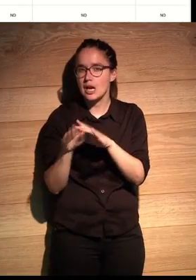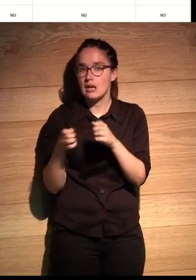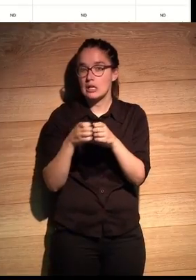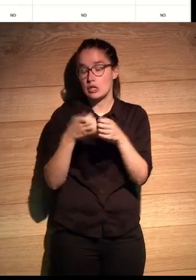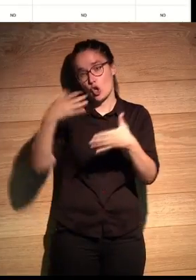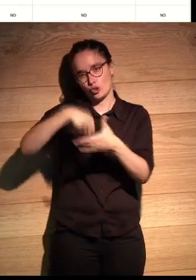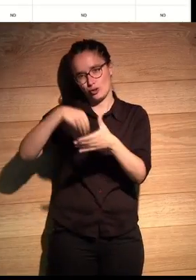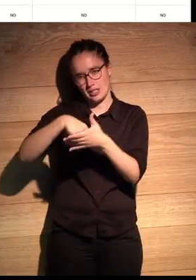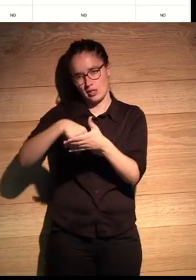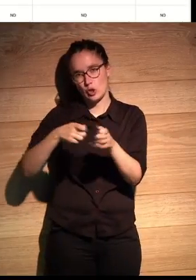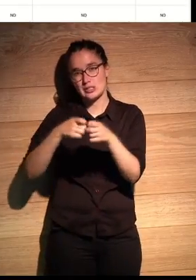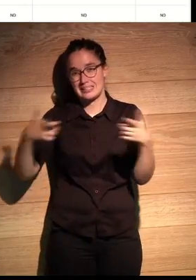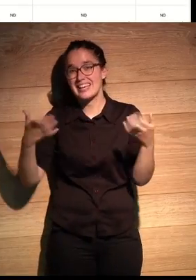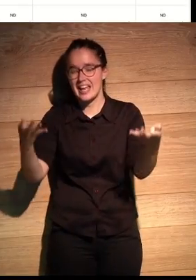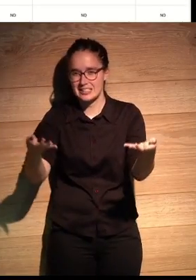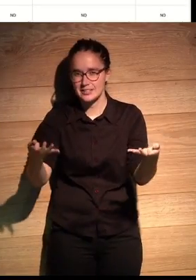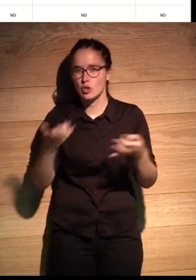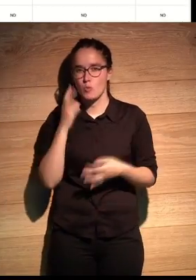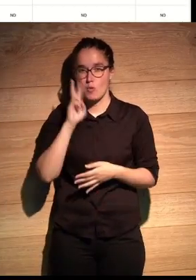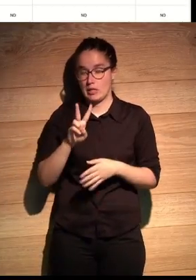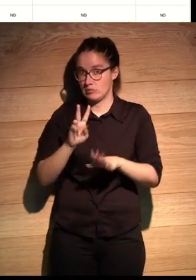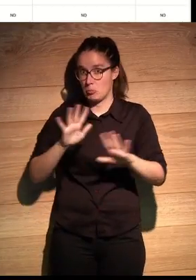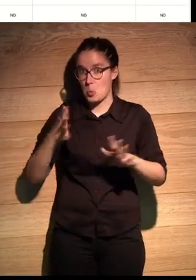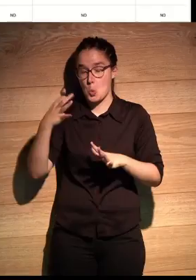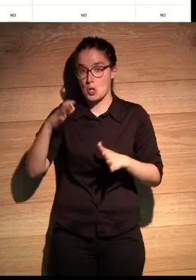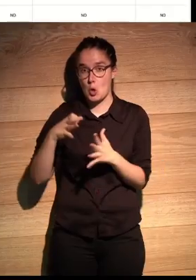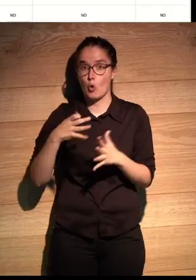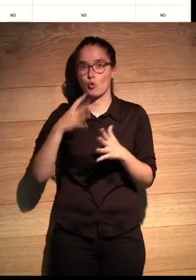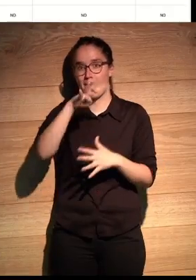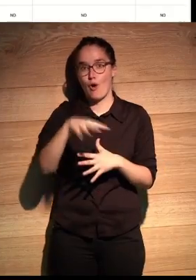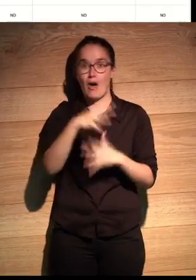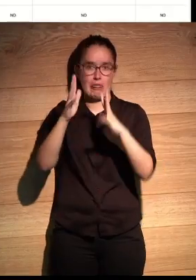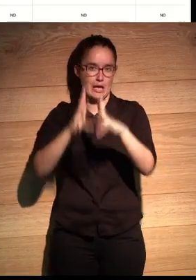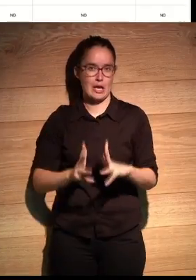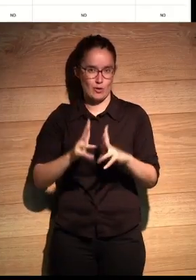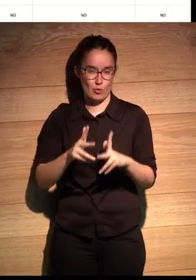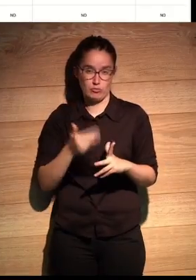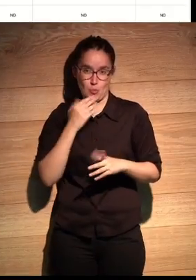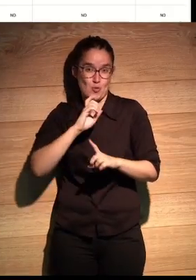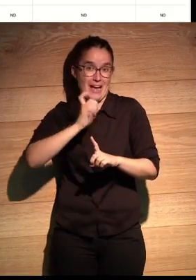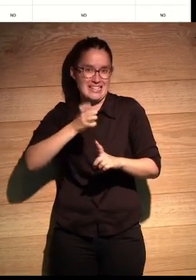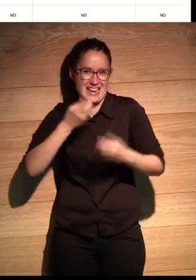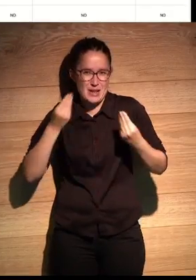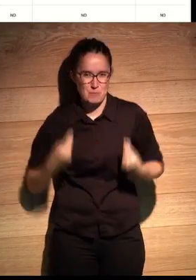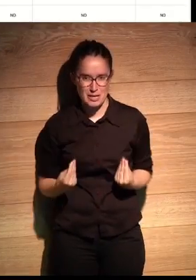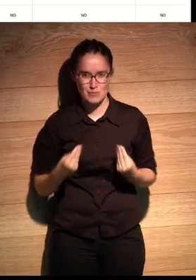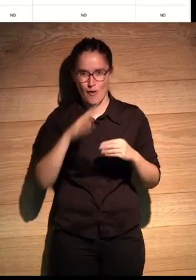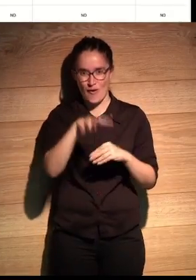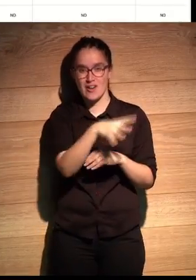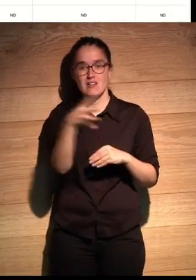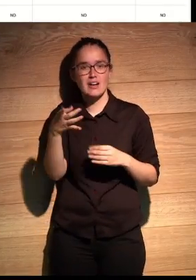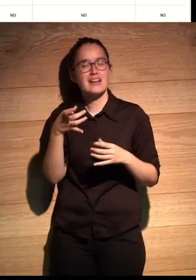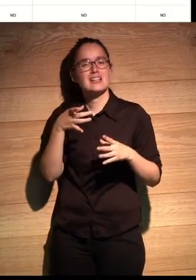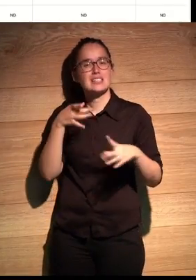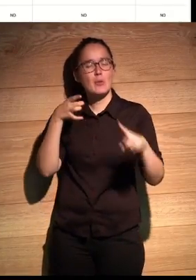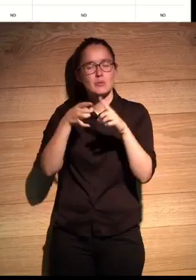despliegue de contenidos. ¿Qué es el despliegue de contenidos? Pues como veis, no es más que una hoja de cálculo, lo que se podría decir en un Excel. Es decir, en esa idea de